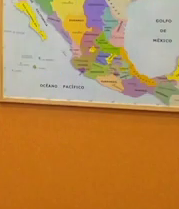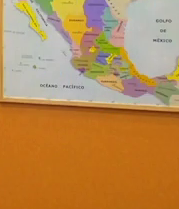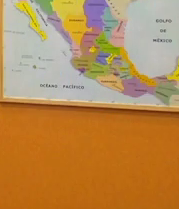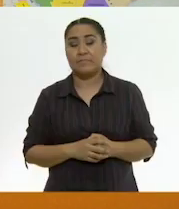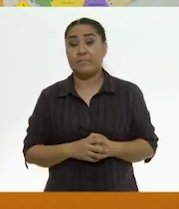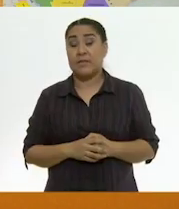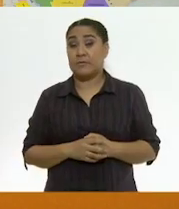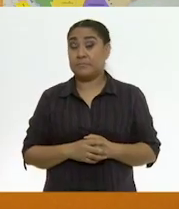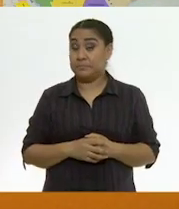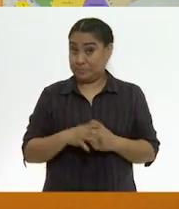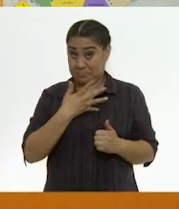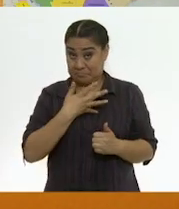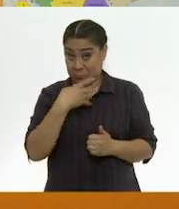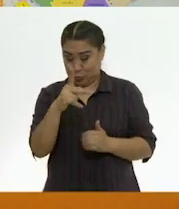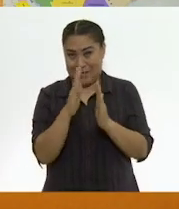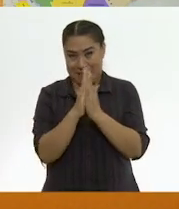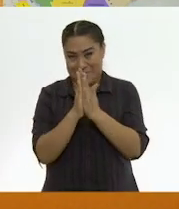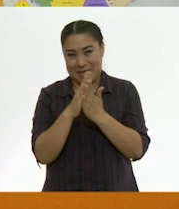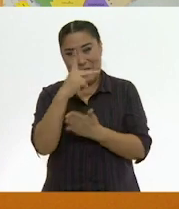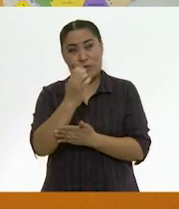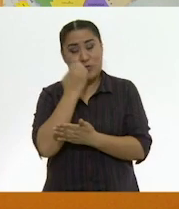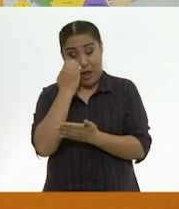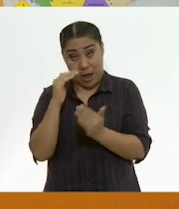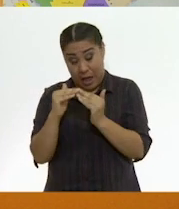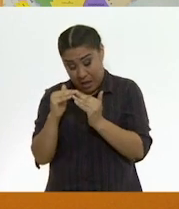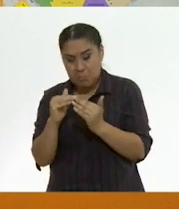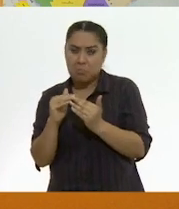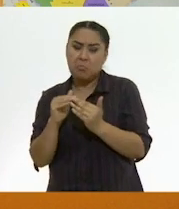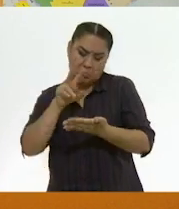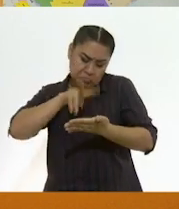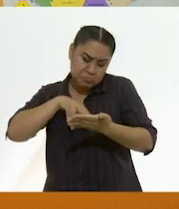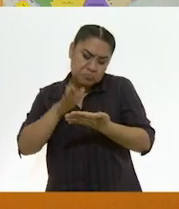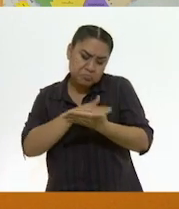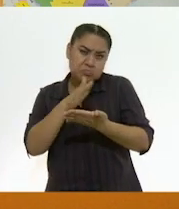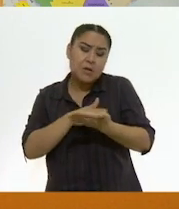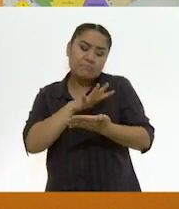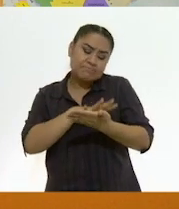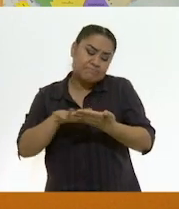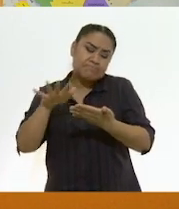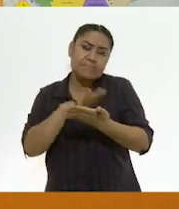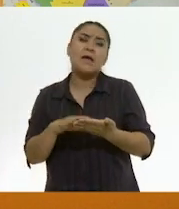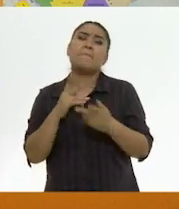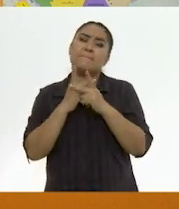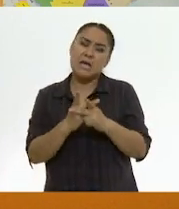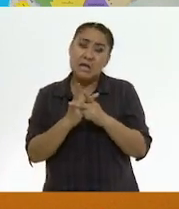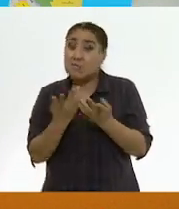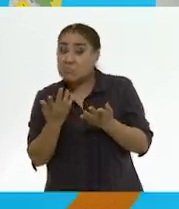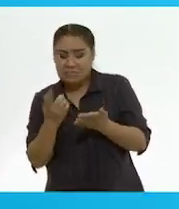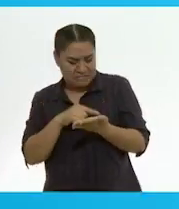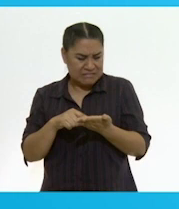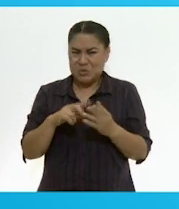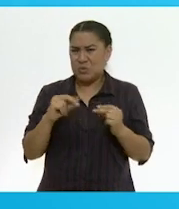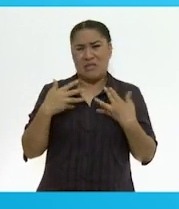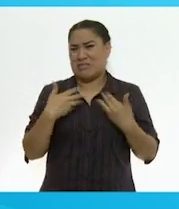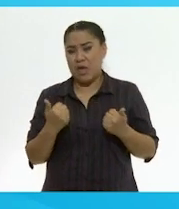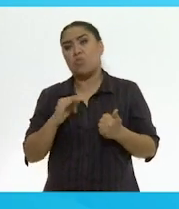Si tienes tus libros de texto en casa, consúltalos. Léelos con paciencia. Y pide ayuda a algún adulto si algo no entiendes.